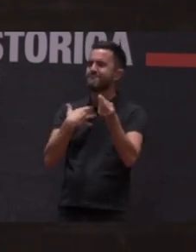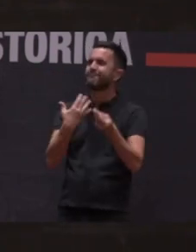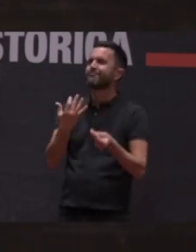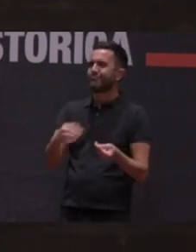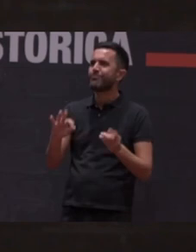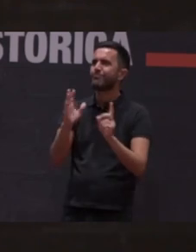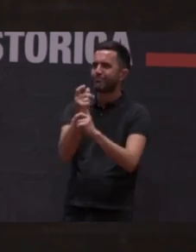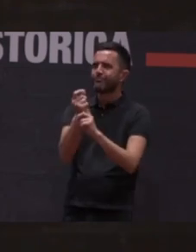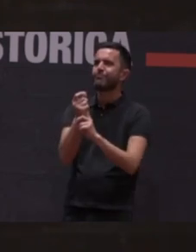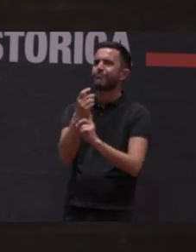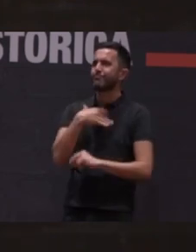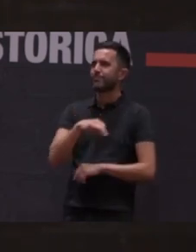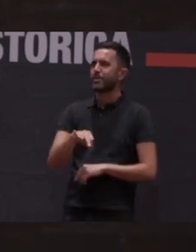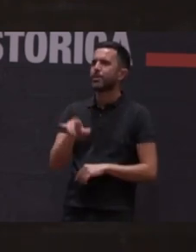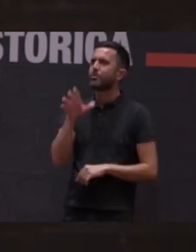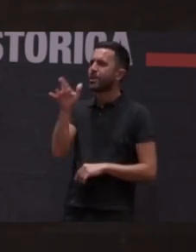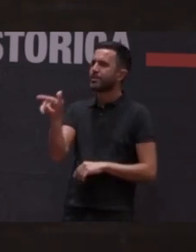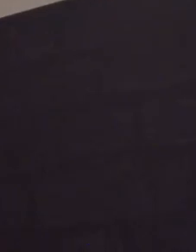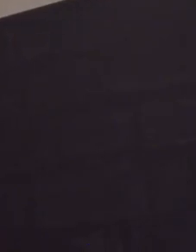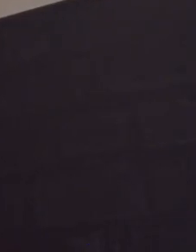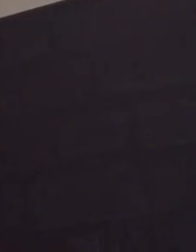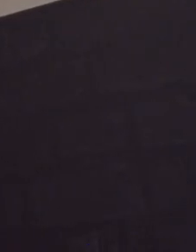siguió luchando hasta el último momento de su vida.